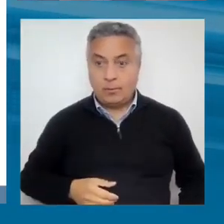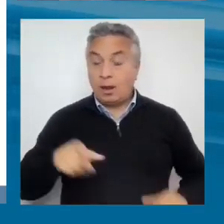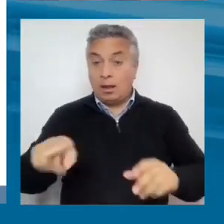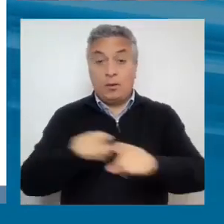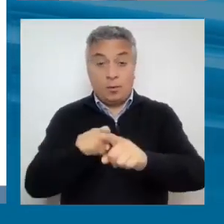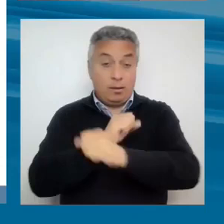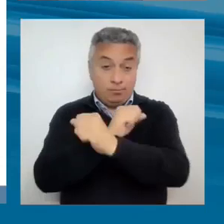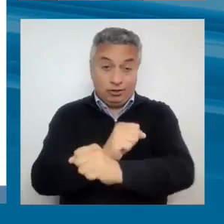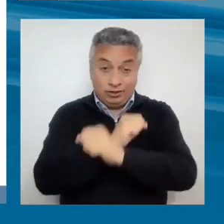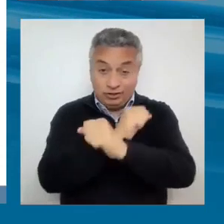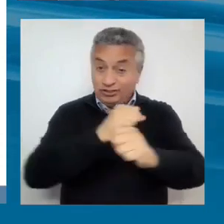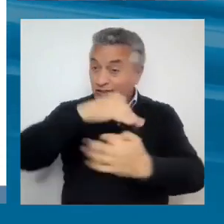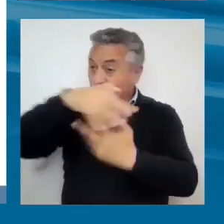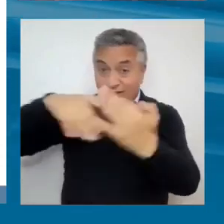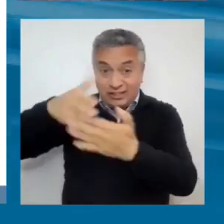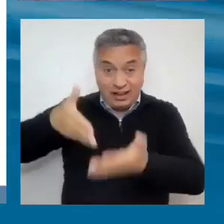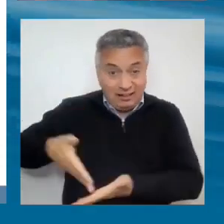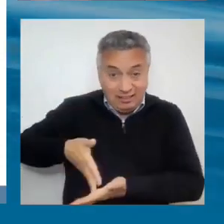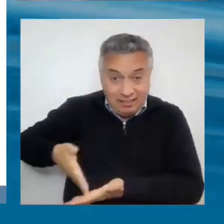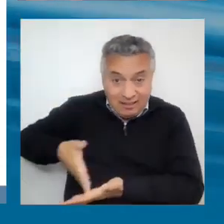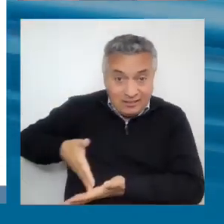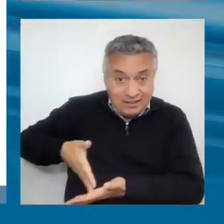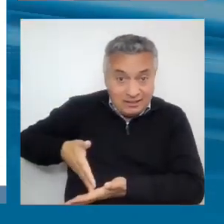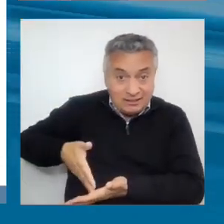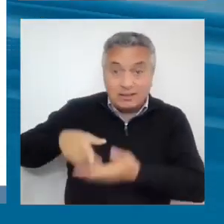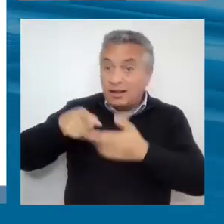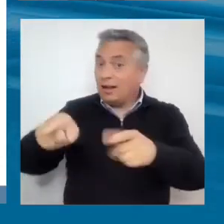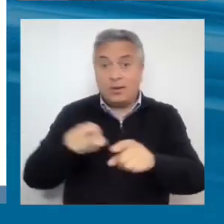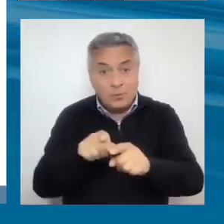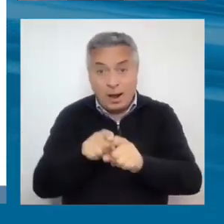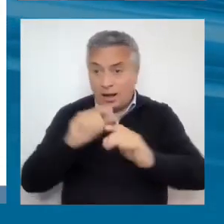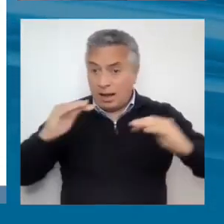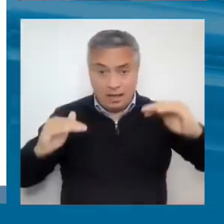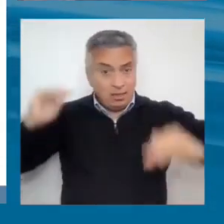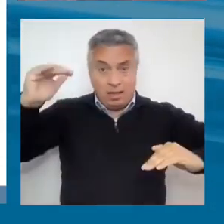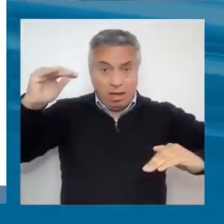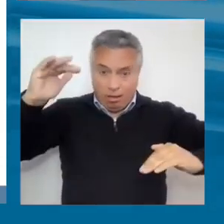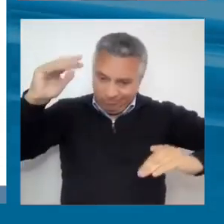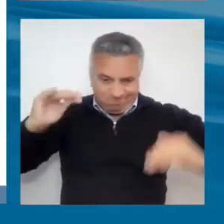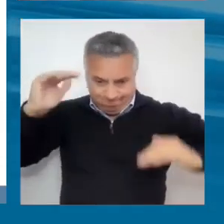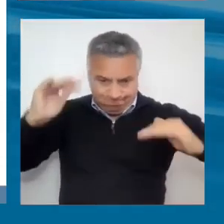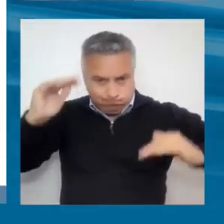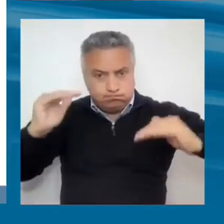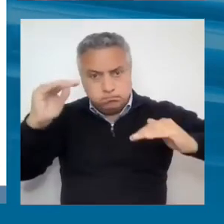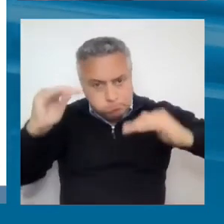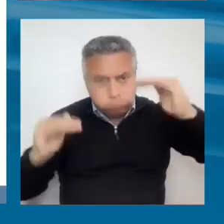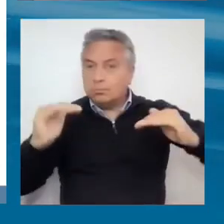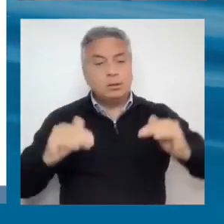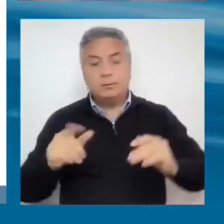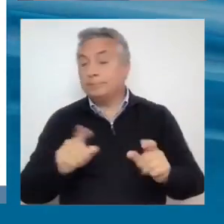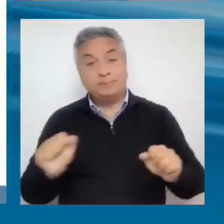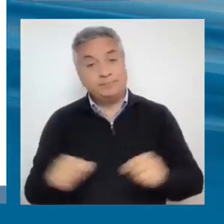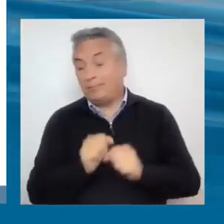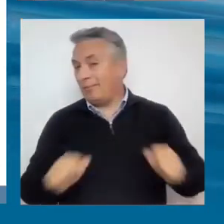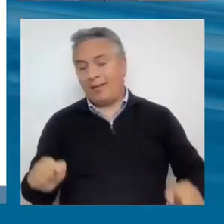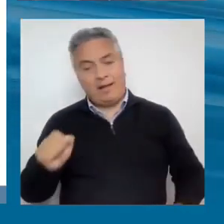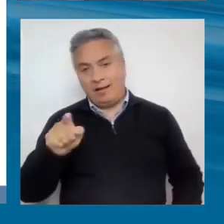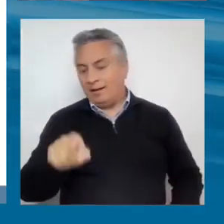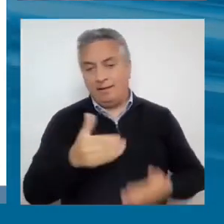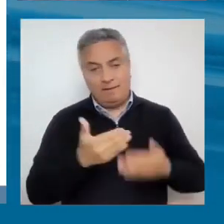que no logran reducir la desigualdad arraigada en lo productivo, cosa que no es fácil. Sistemas educativos con serias debilidades,